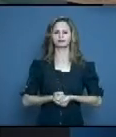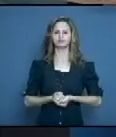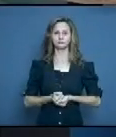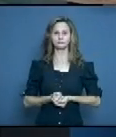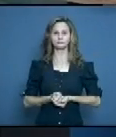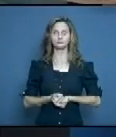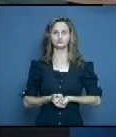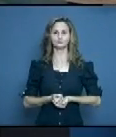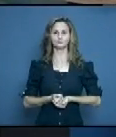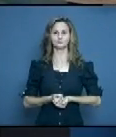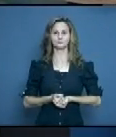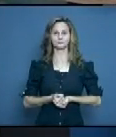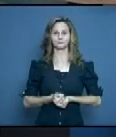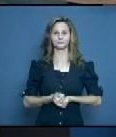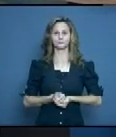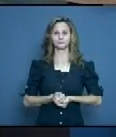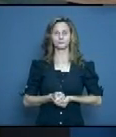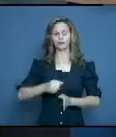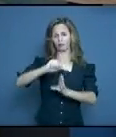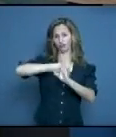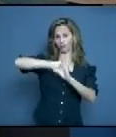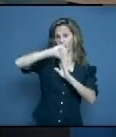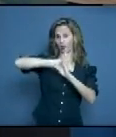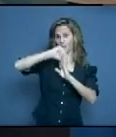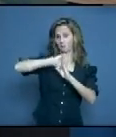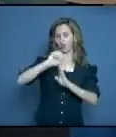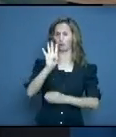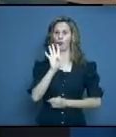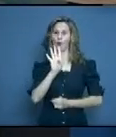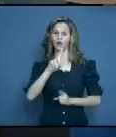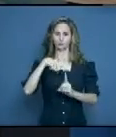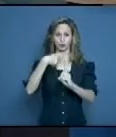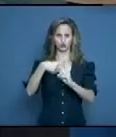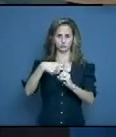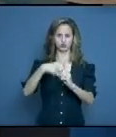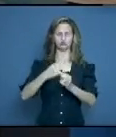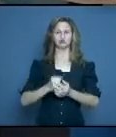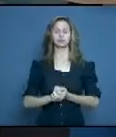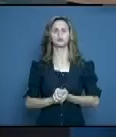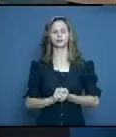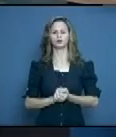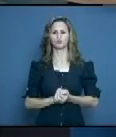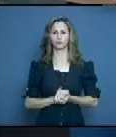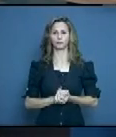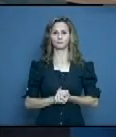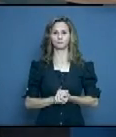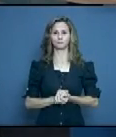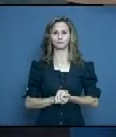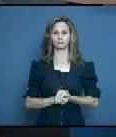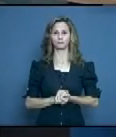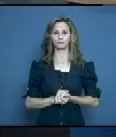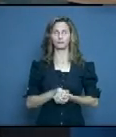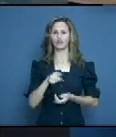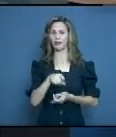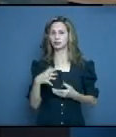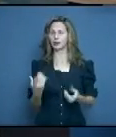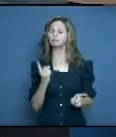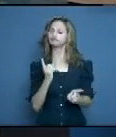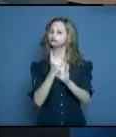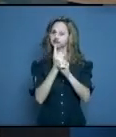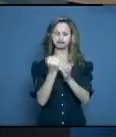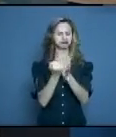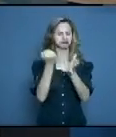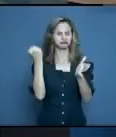a ver. El municipio Urbano Noris, que reporta 4 positivos. Del área de salud, Manuel Fajardo Rivero. Casos contactos de confirmados. Y el